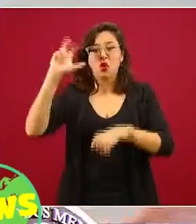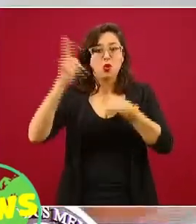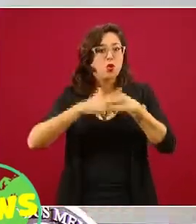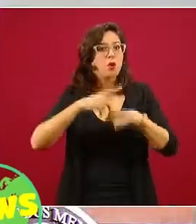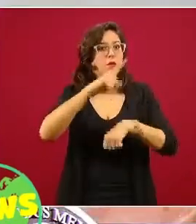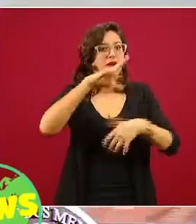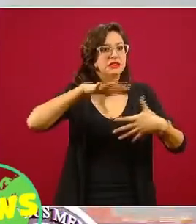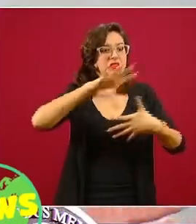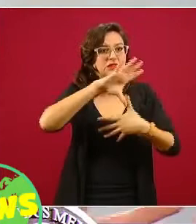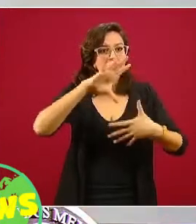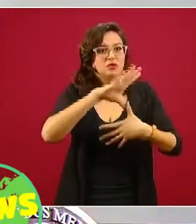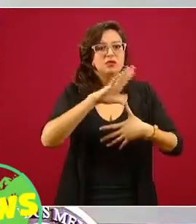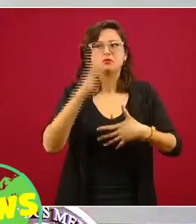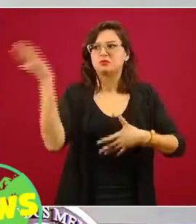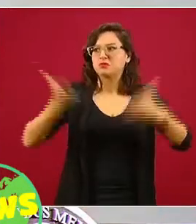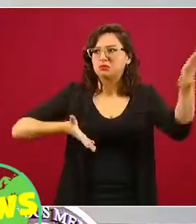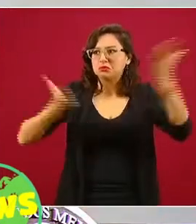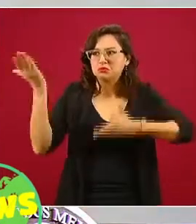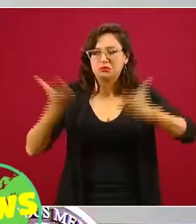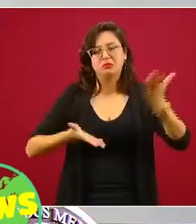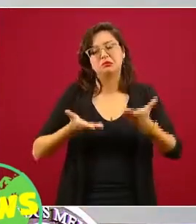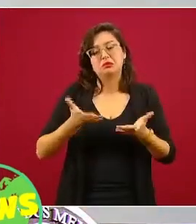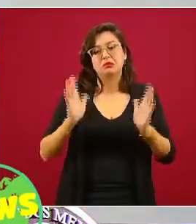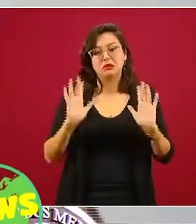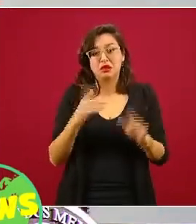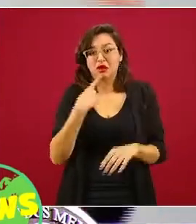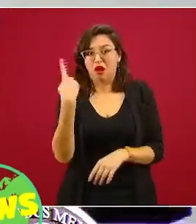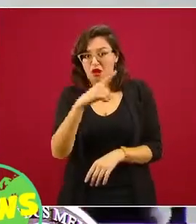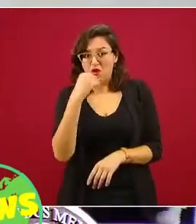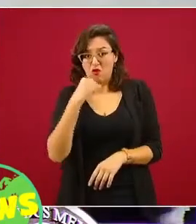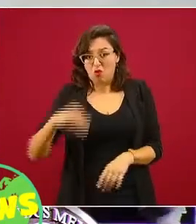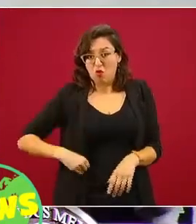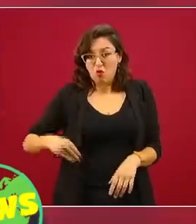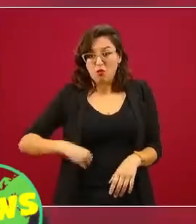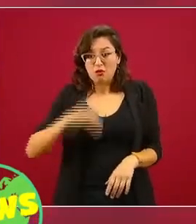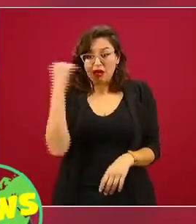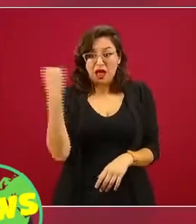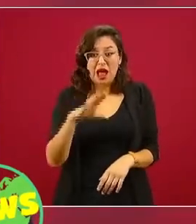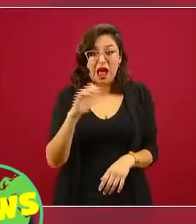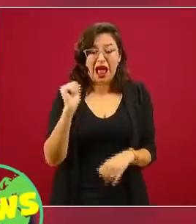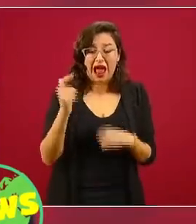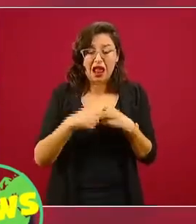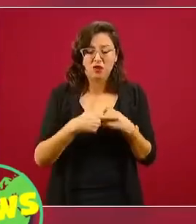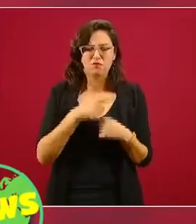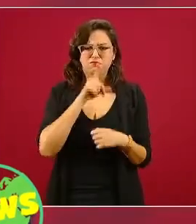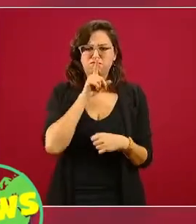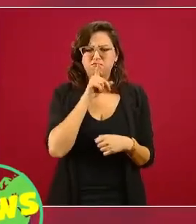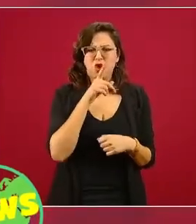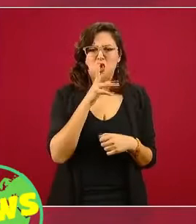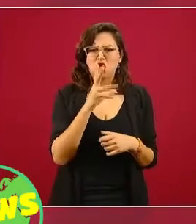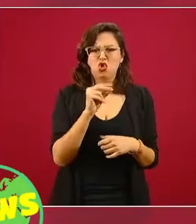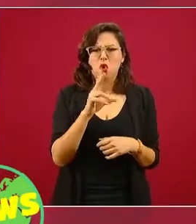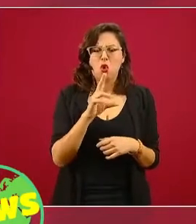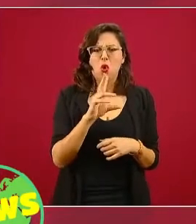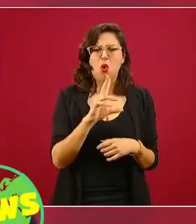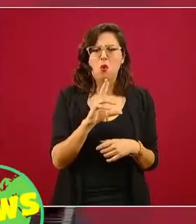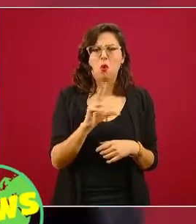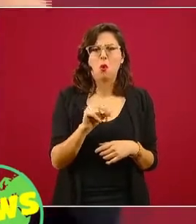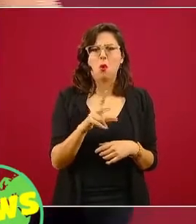había ningún reclamo, es una realidad constatable. Y luego, en las noticias como estas que estamos